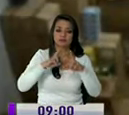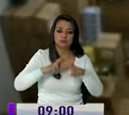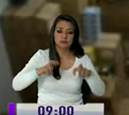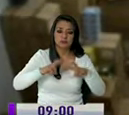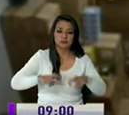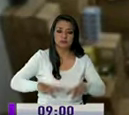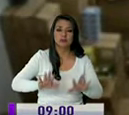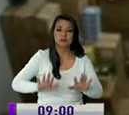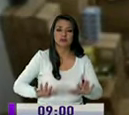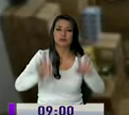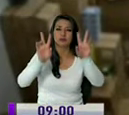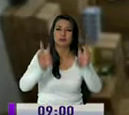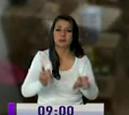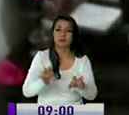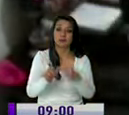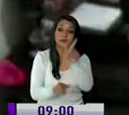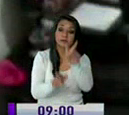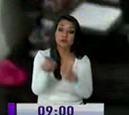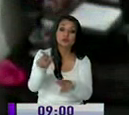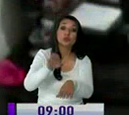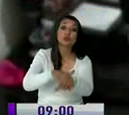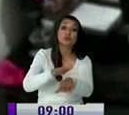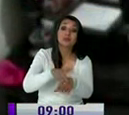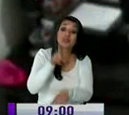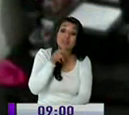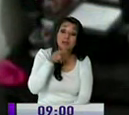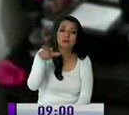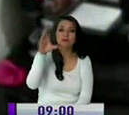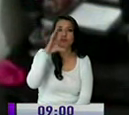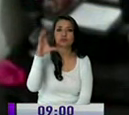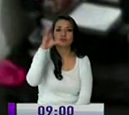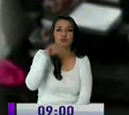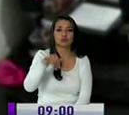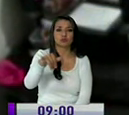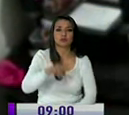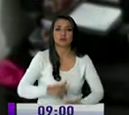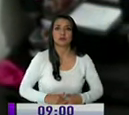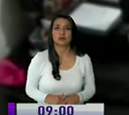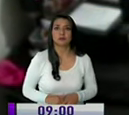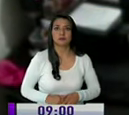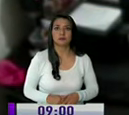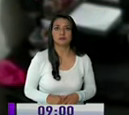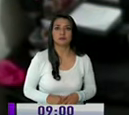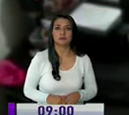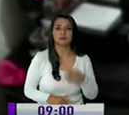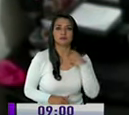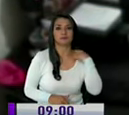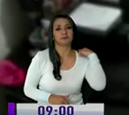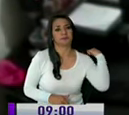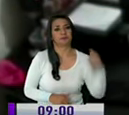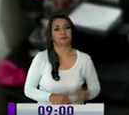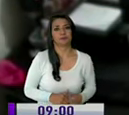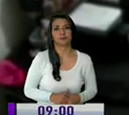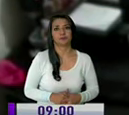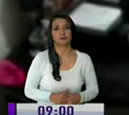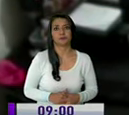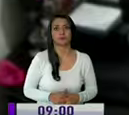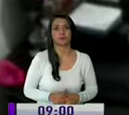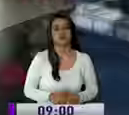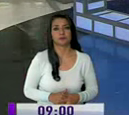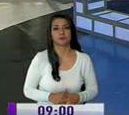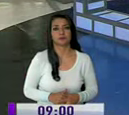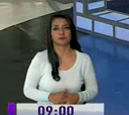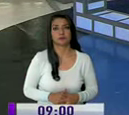las investigaciones para dar con el paradero de los antisociales desde la provincia de Santa Elena informó Darwin Villao